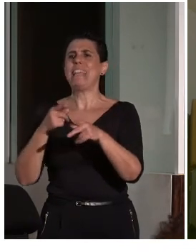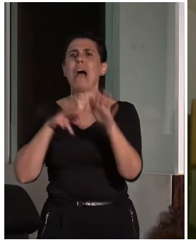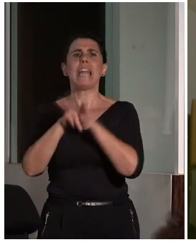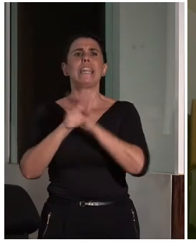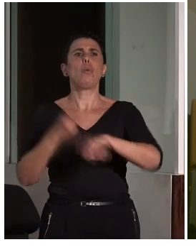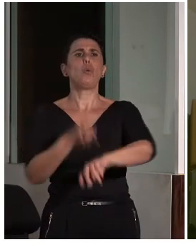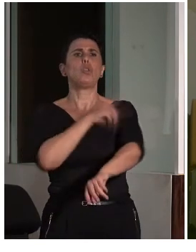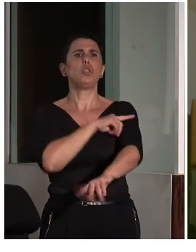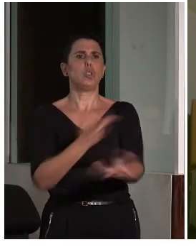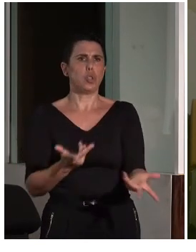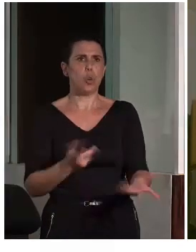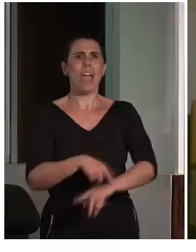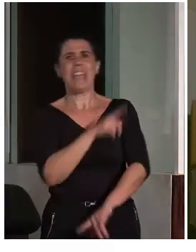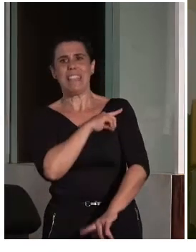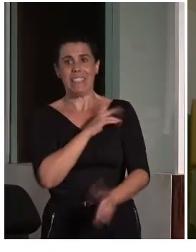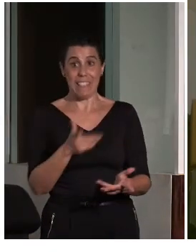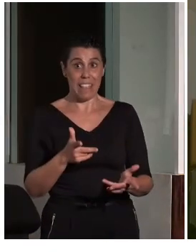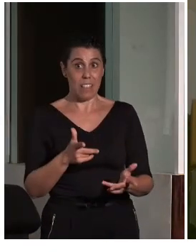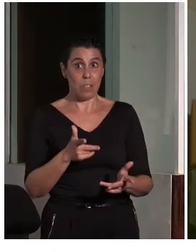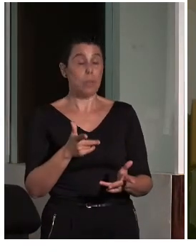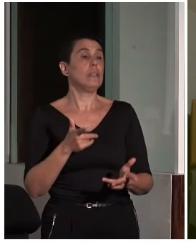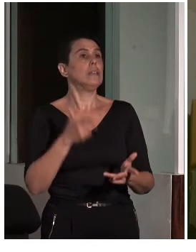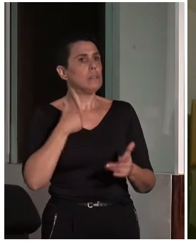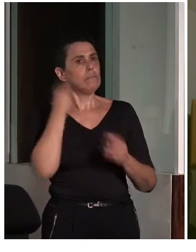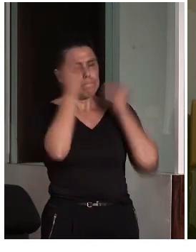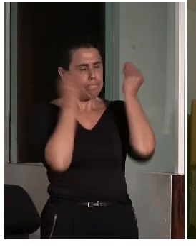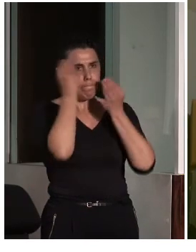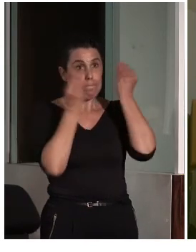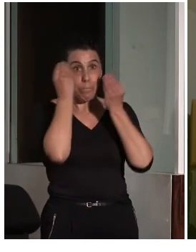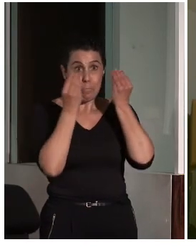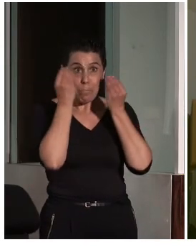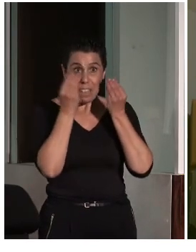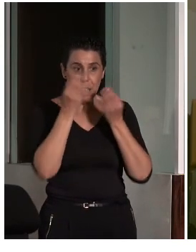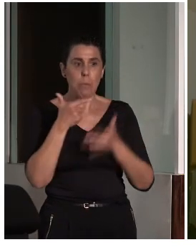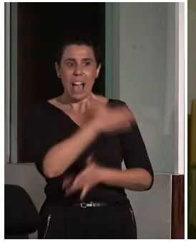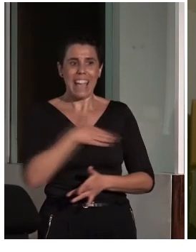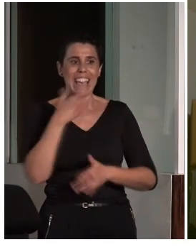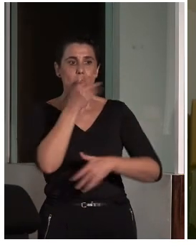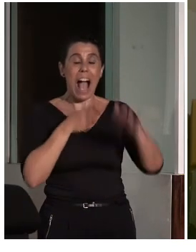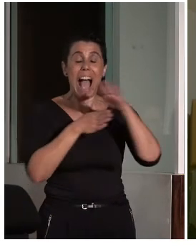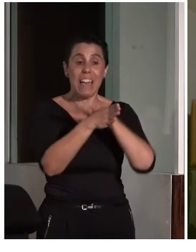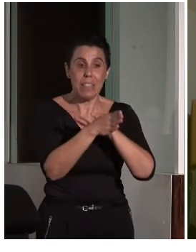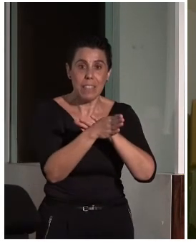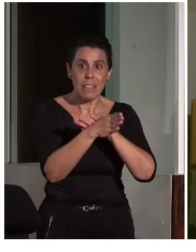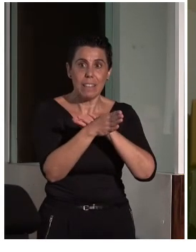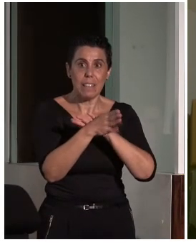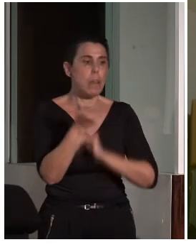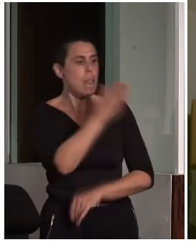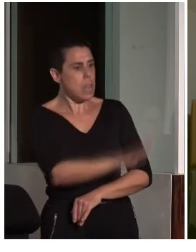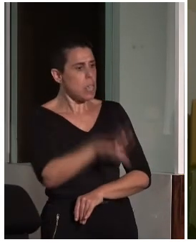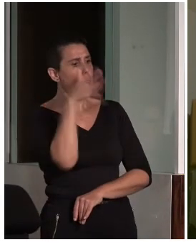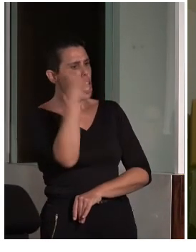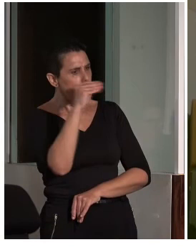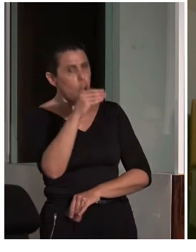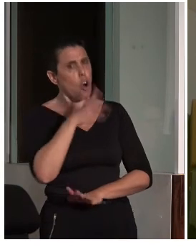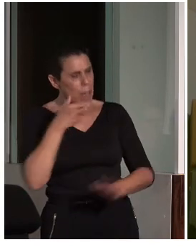sentido, era cuando nos planteábamos el tema de que fuera accesible y comprensible para niños y jóvenes. Y